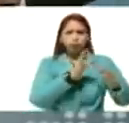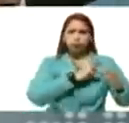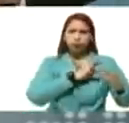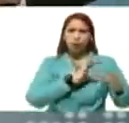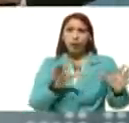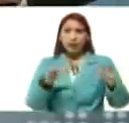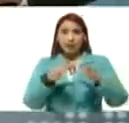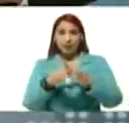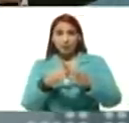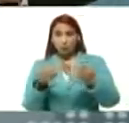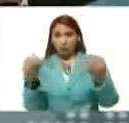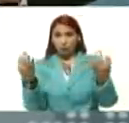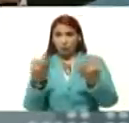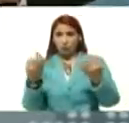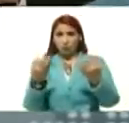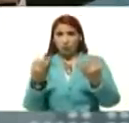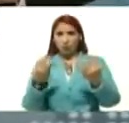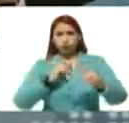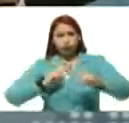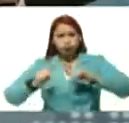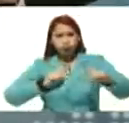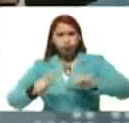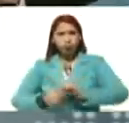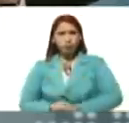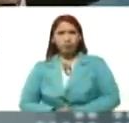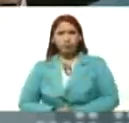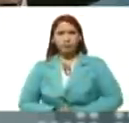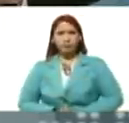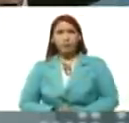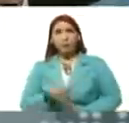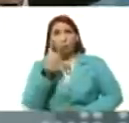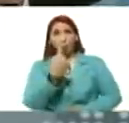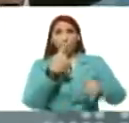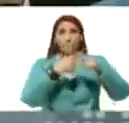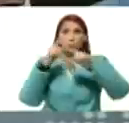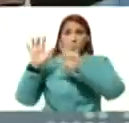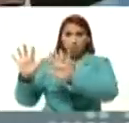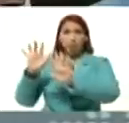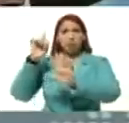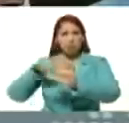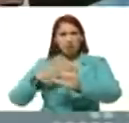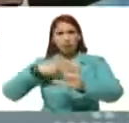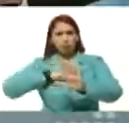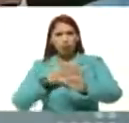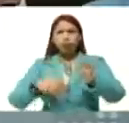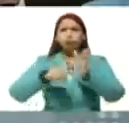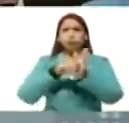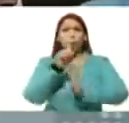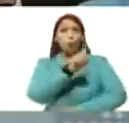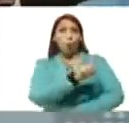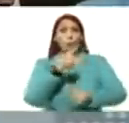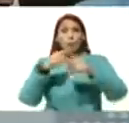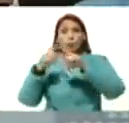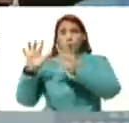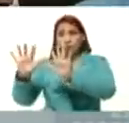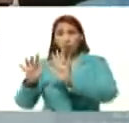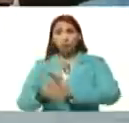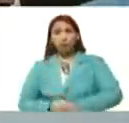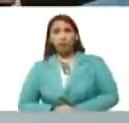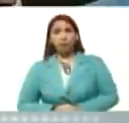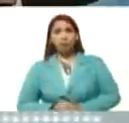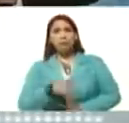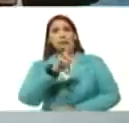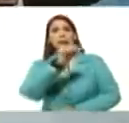armar bien la maquinaria electoral, bien armada el 1x10, hemos vuelto al 1x10, las